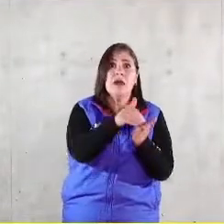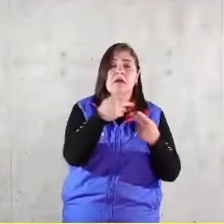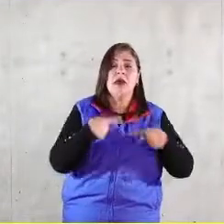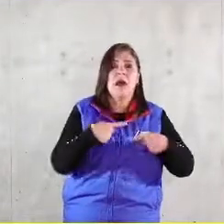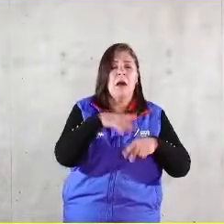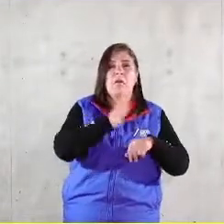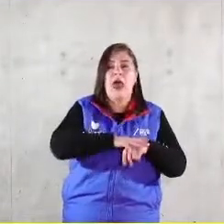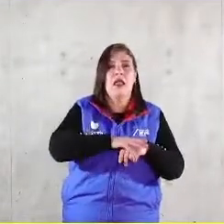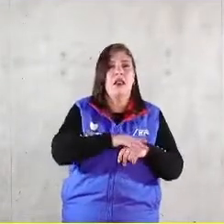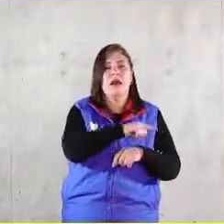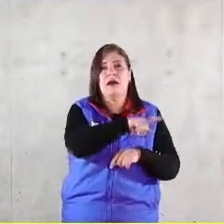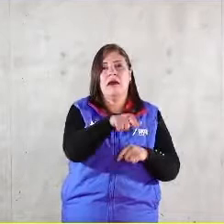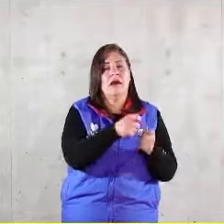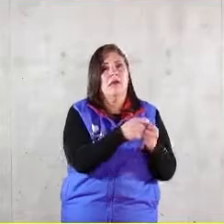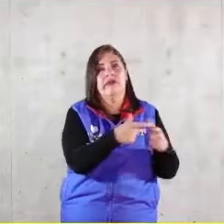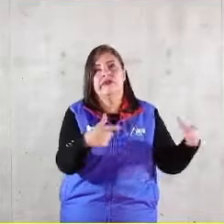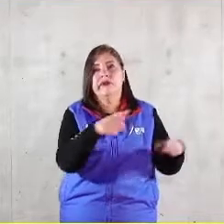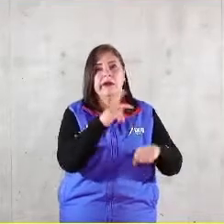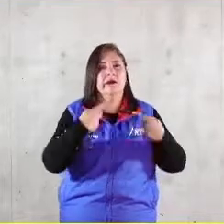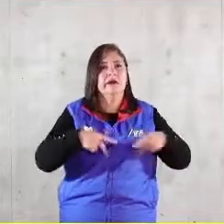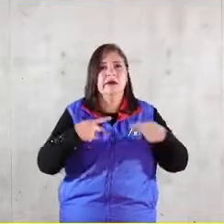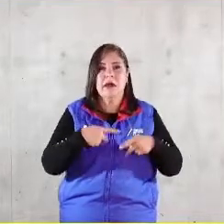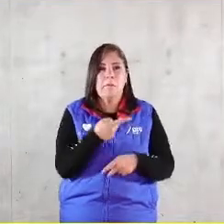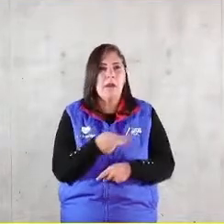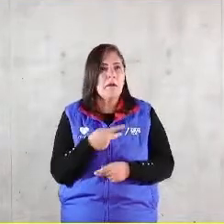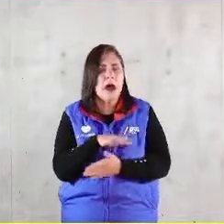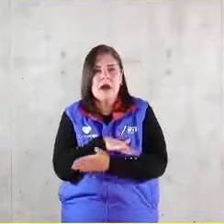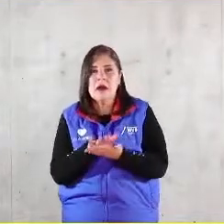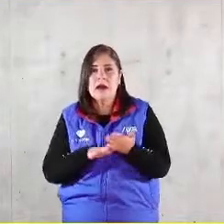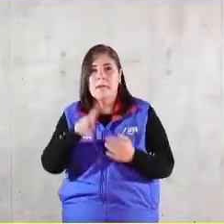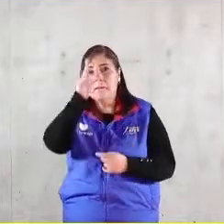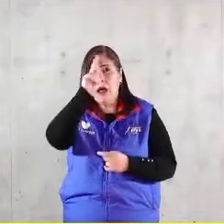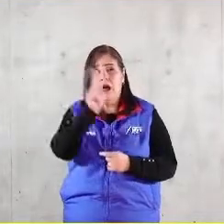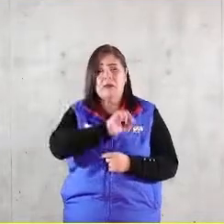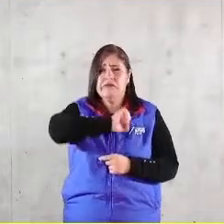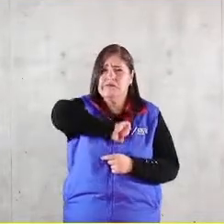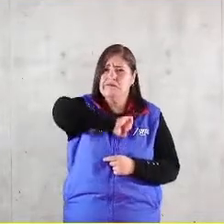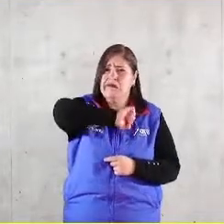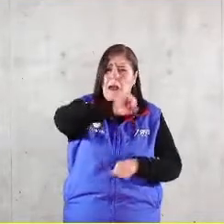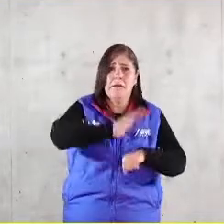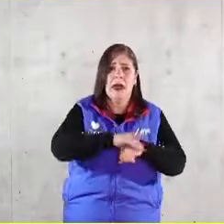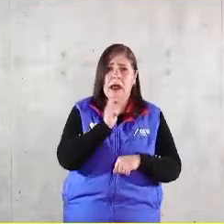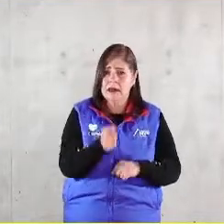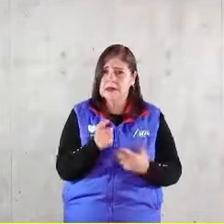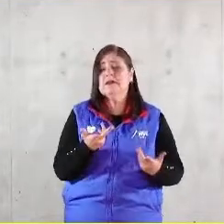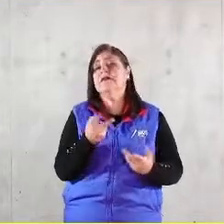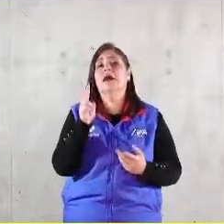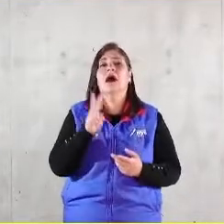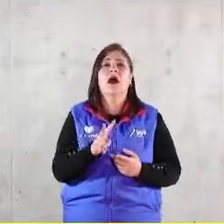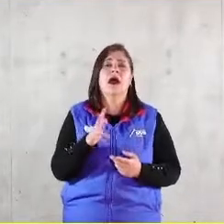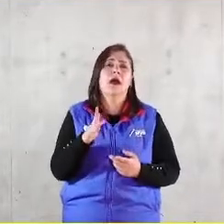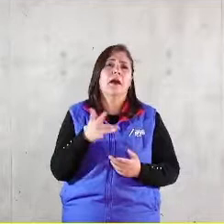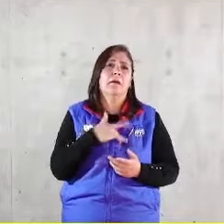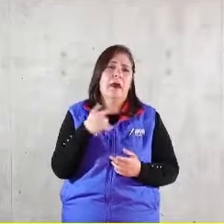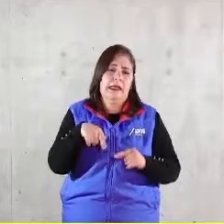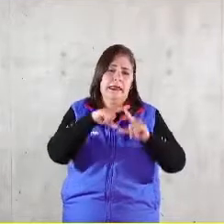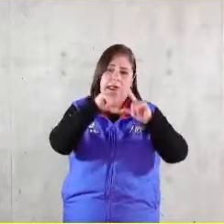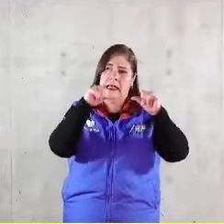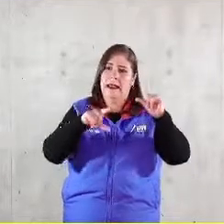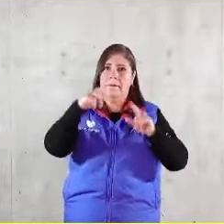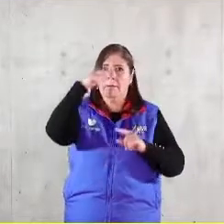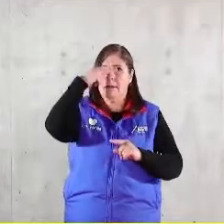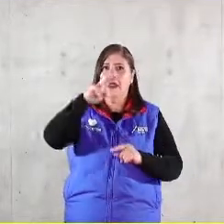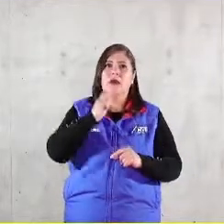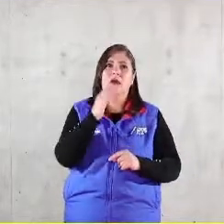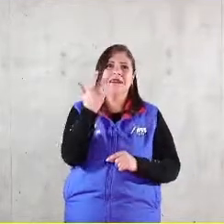pobreza, por desgracia, nuestro país ha ido sistemáticamente a la alza. Tenemos prácticamente a la mitad del país en condiciones